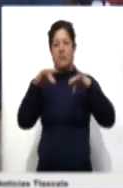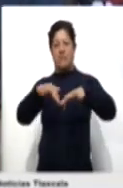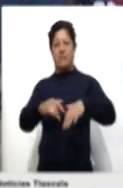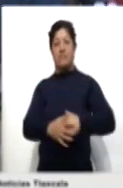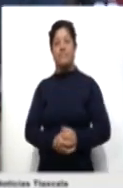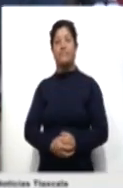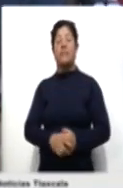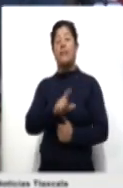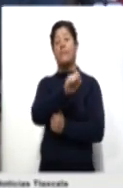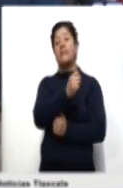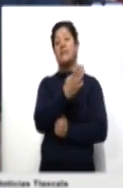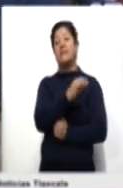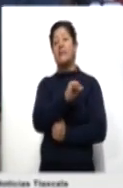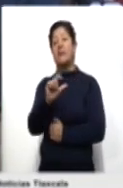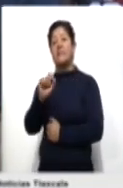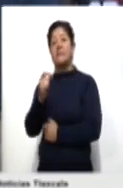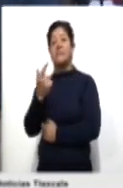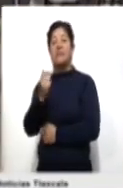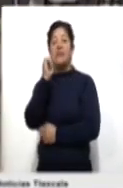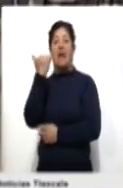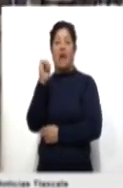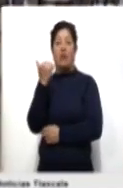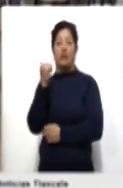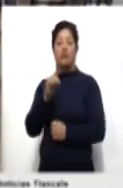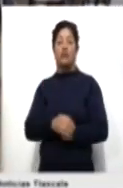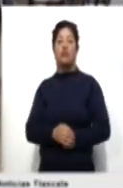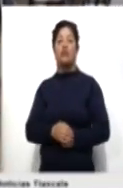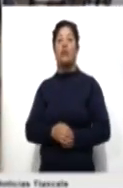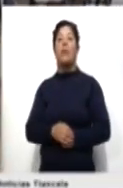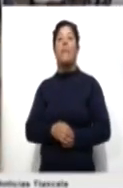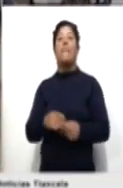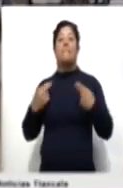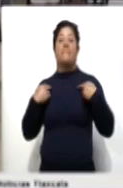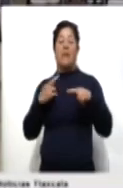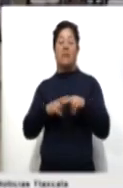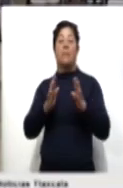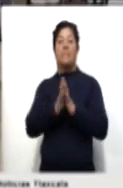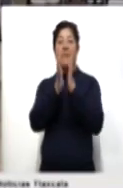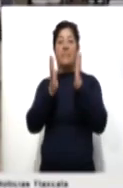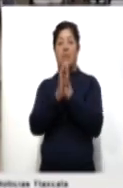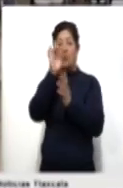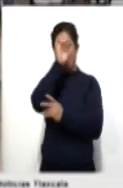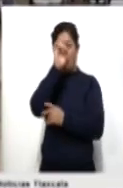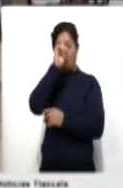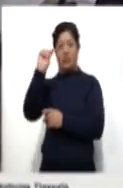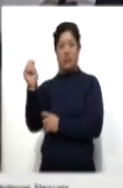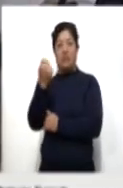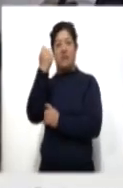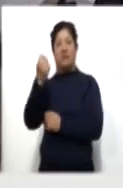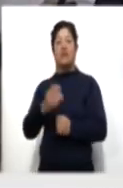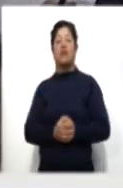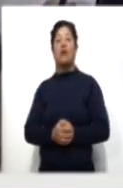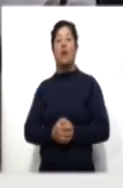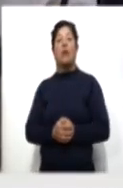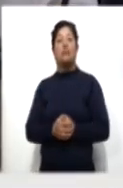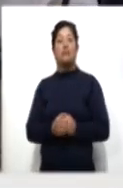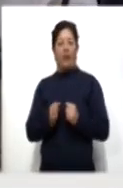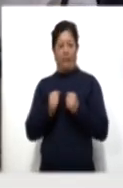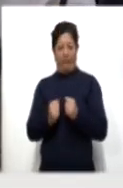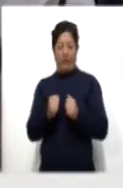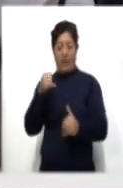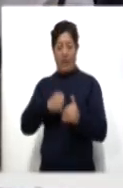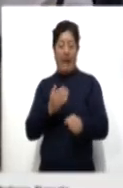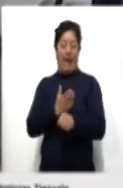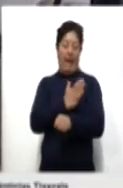Del 23 al 27 de agosto, docentes de la entidad participarán en un consejo técnico escolar intensivo previo al